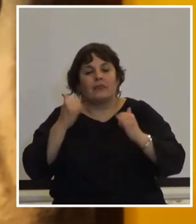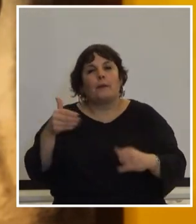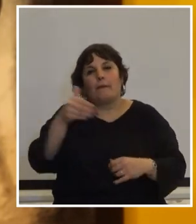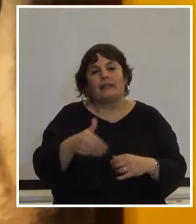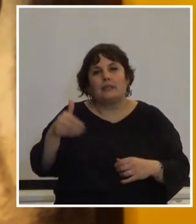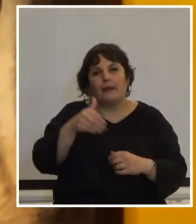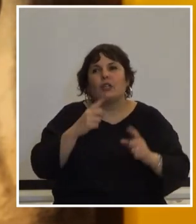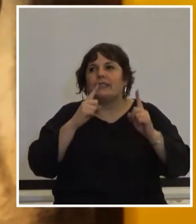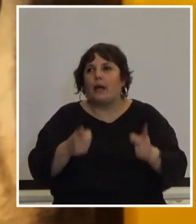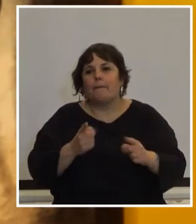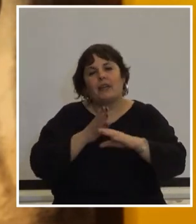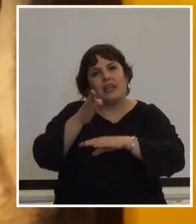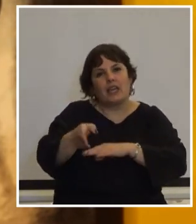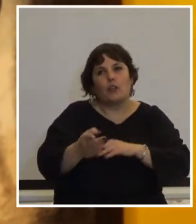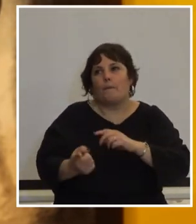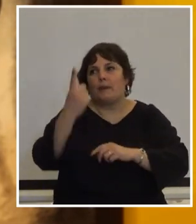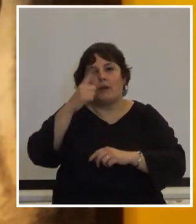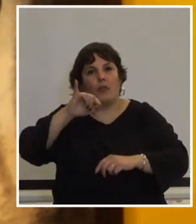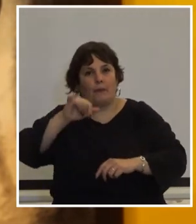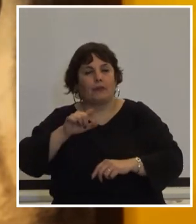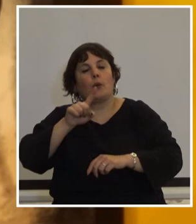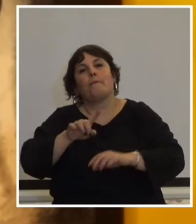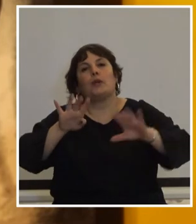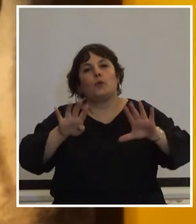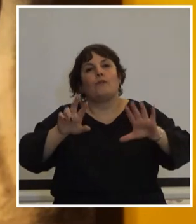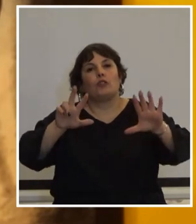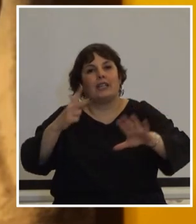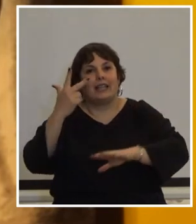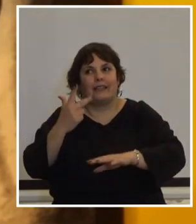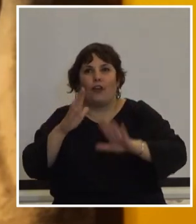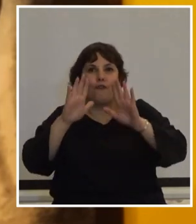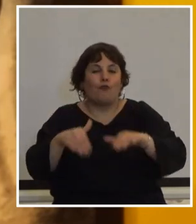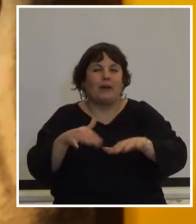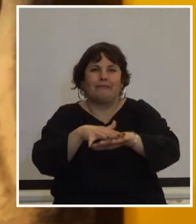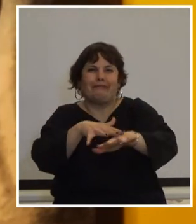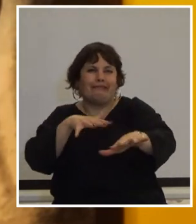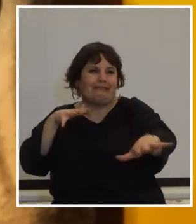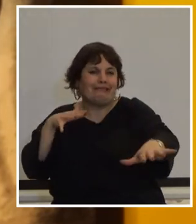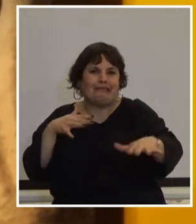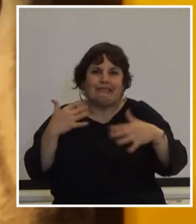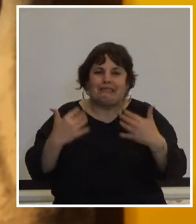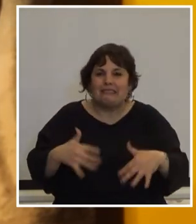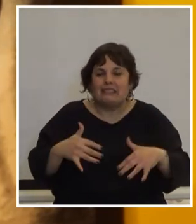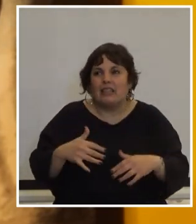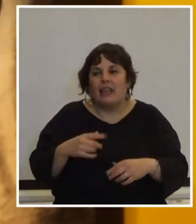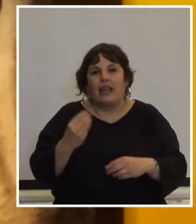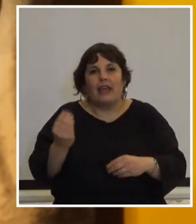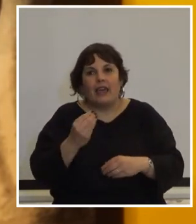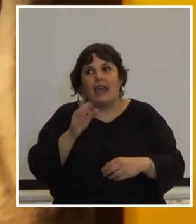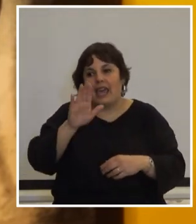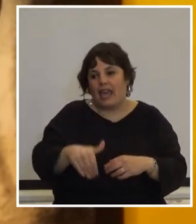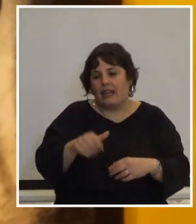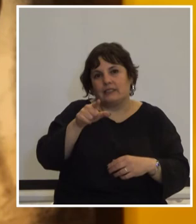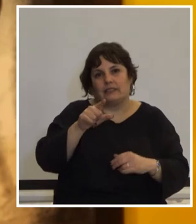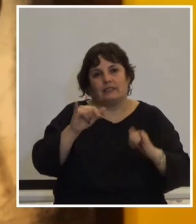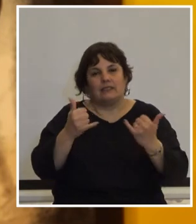participación de haber ido el primero de mayo del 83 que fue una explosión que es el